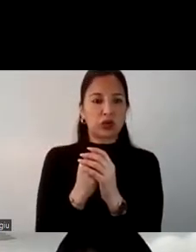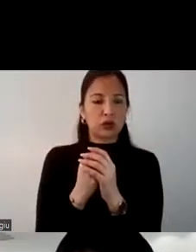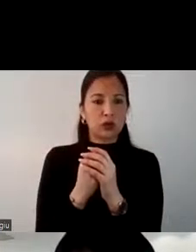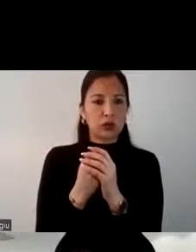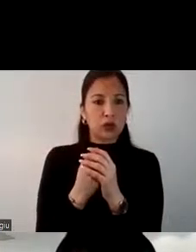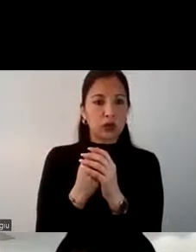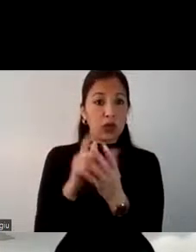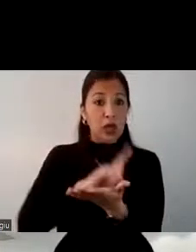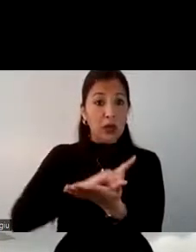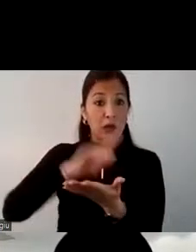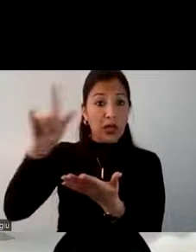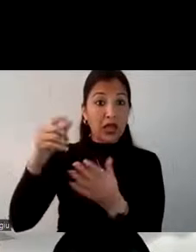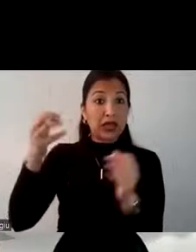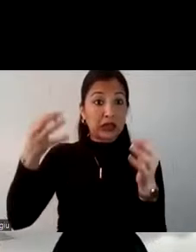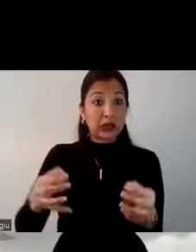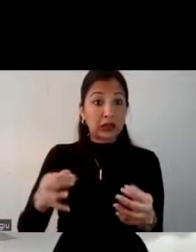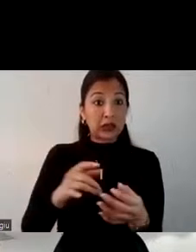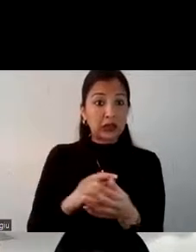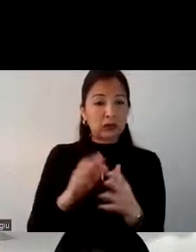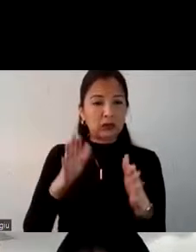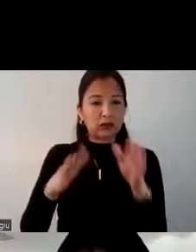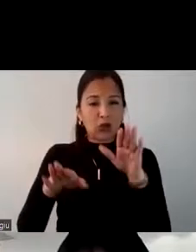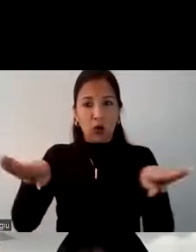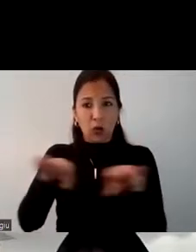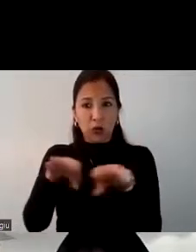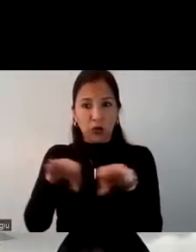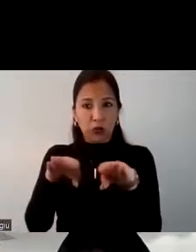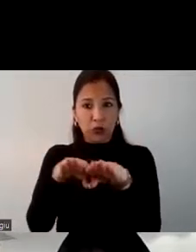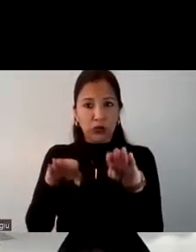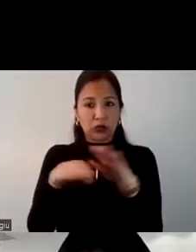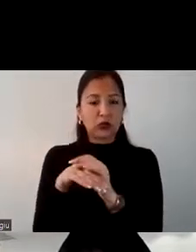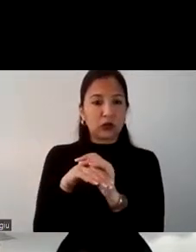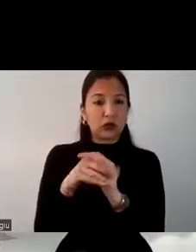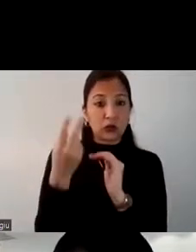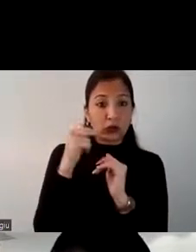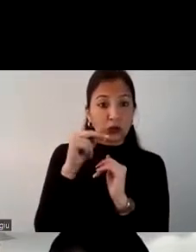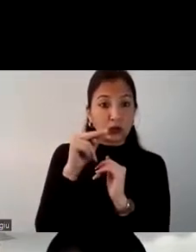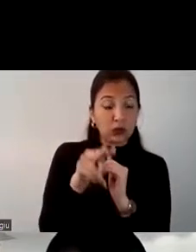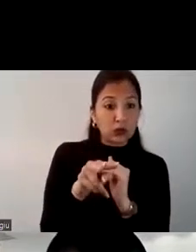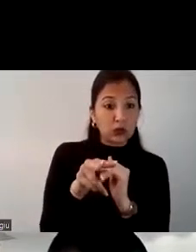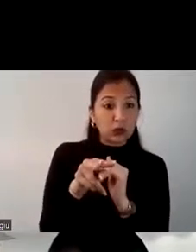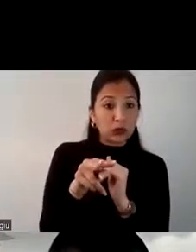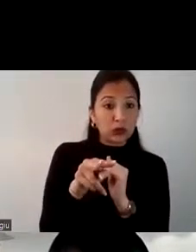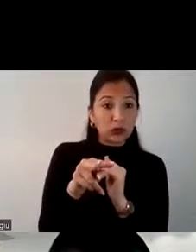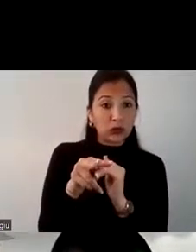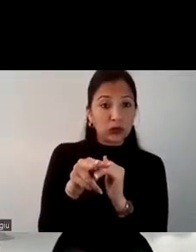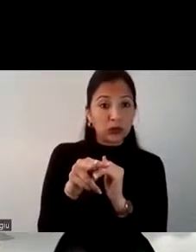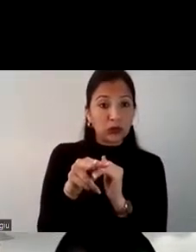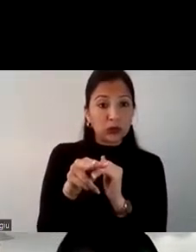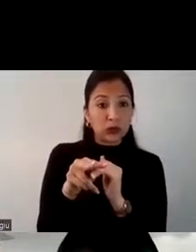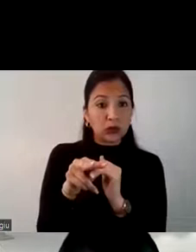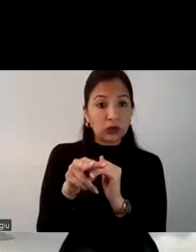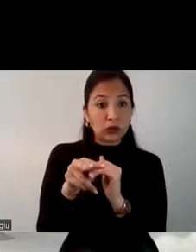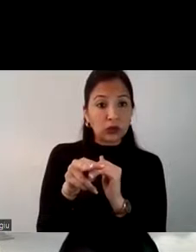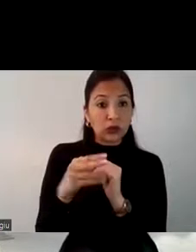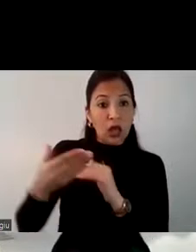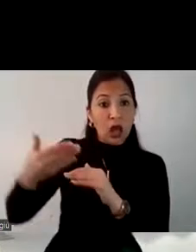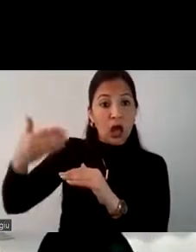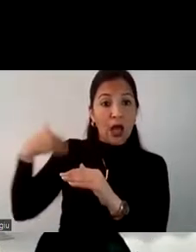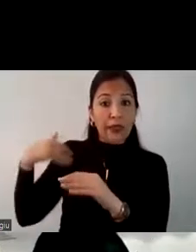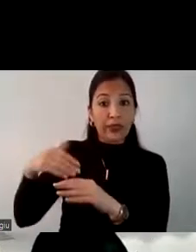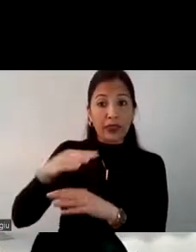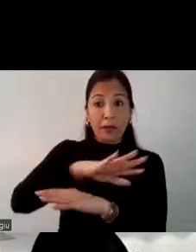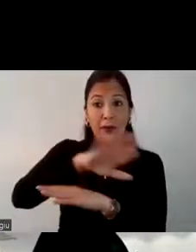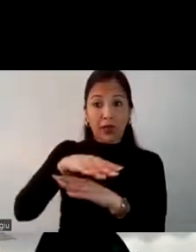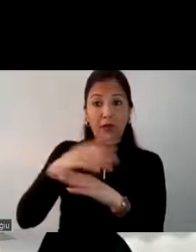Viajes realizados. Acá vamos a hacer una comparación. Vamos a ver lo que sucedió, el escenario que teníamos antes de la pandemia